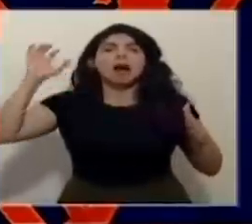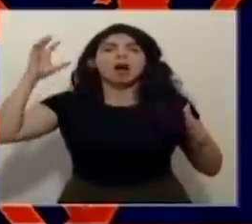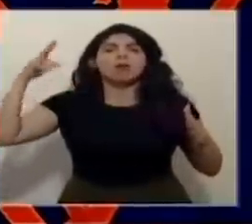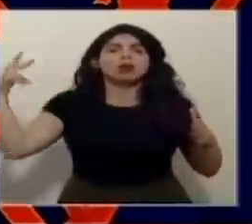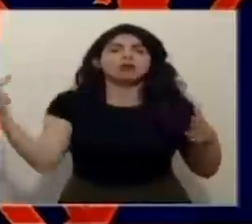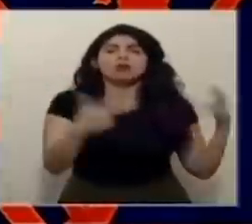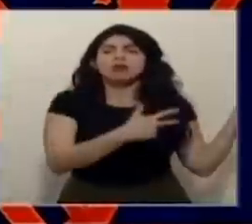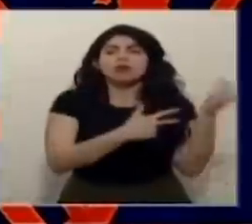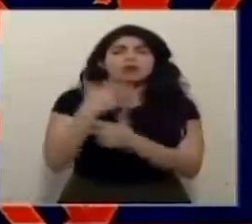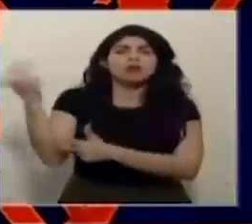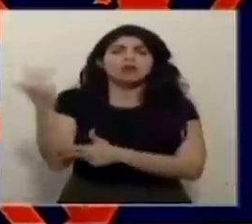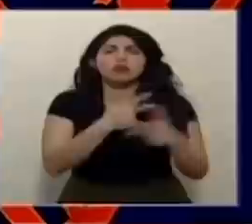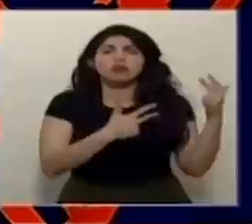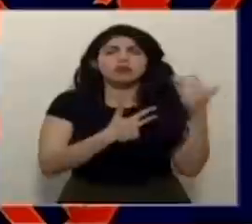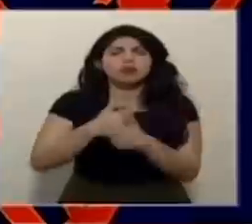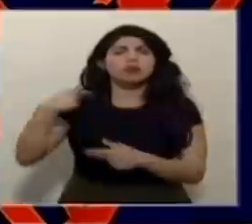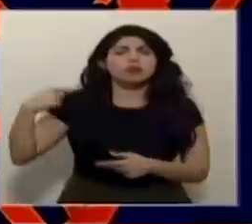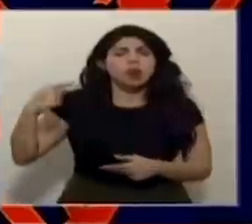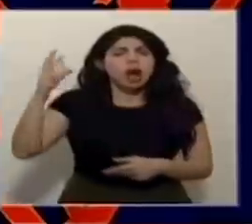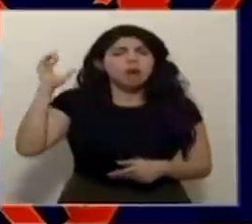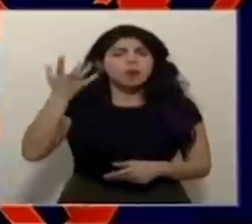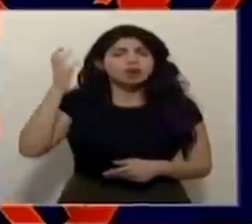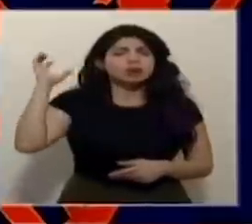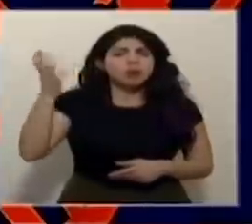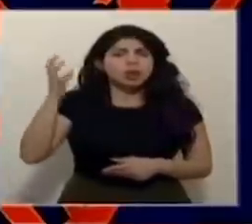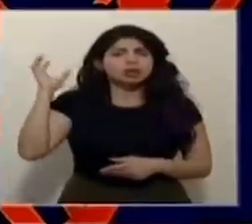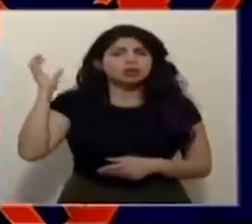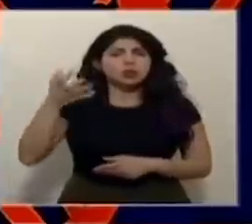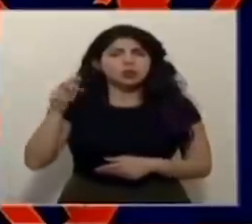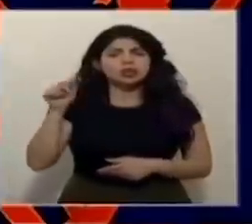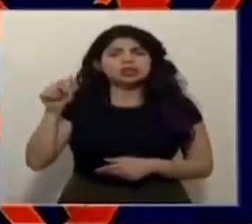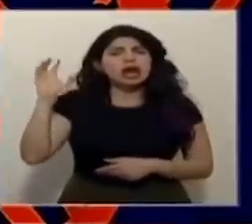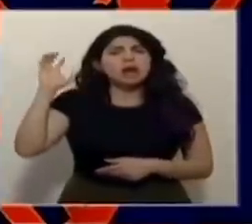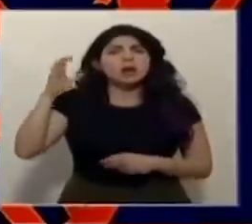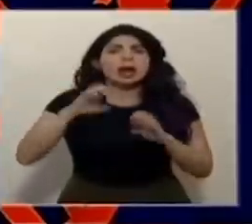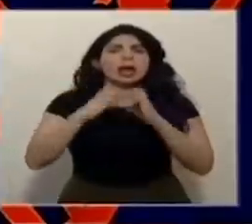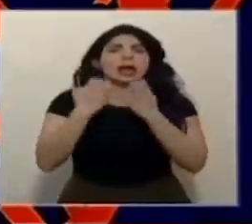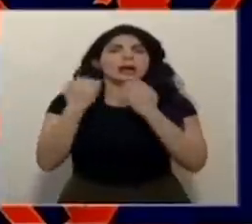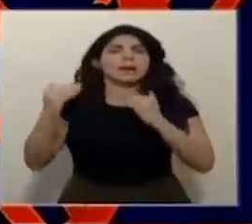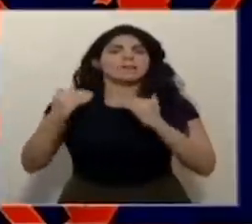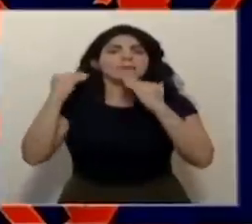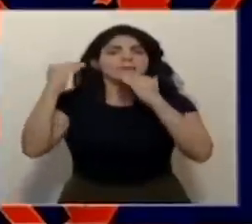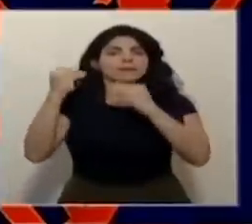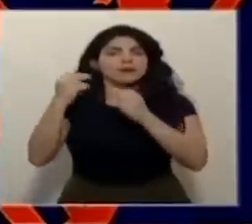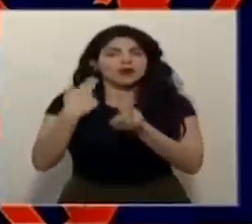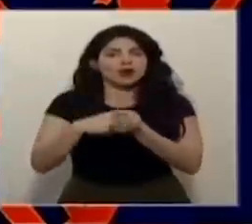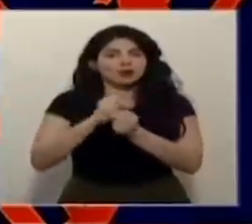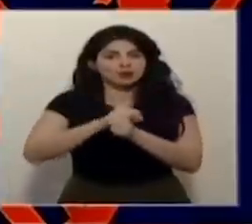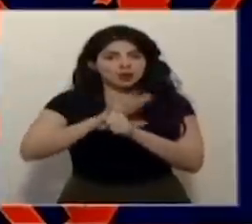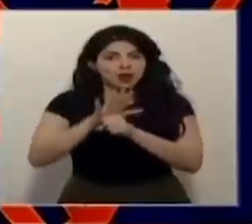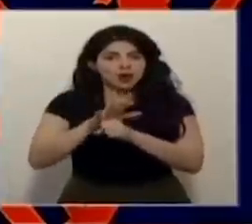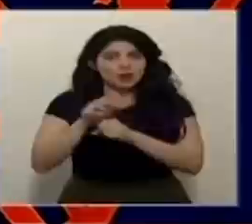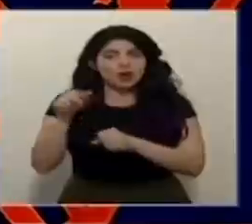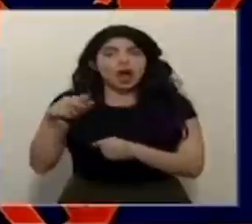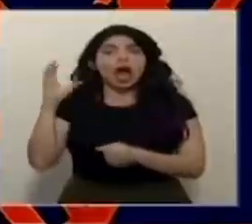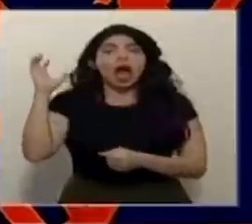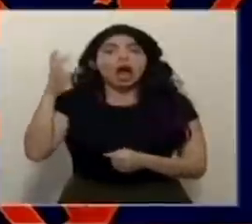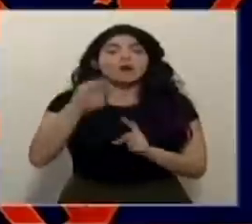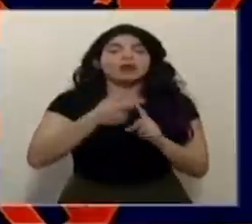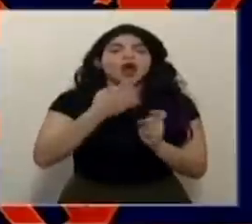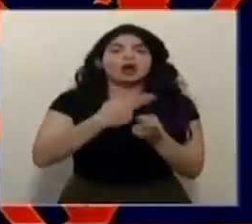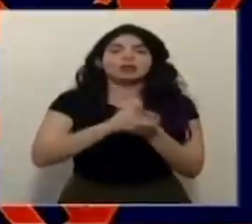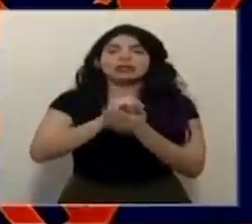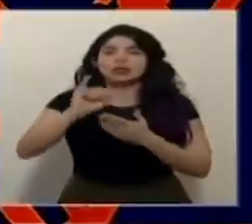lado para el otro son ambulancias del equipo prime del SEACO ambulancias del hospital San Juan de Dios